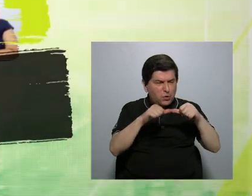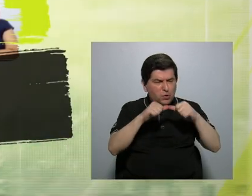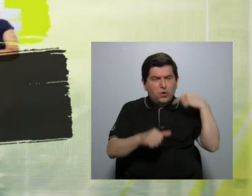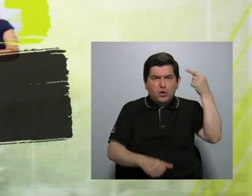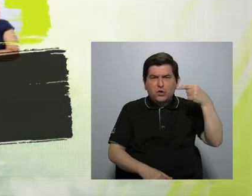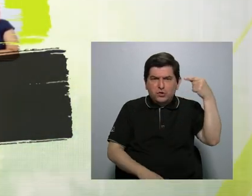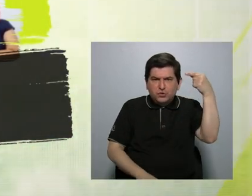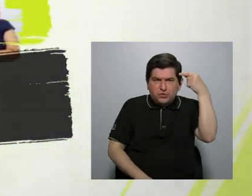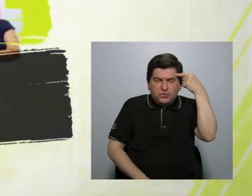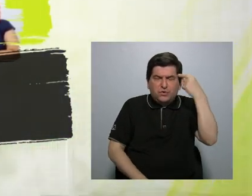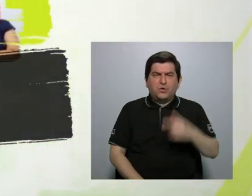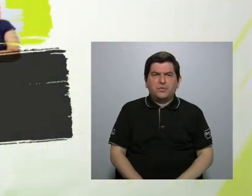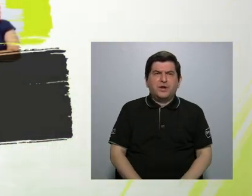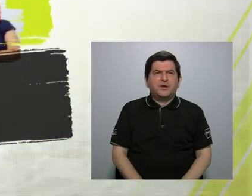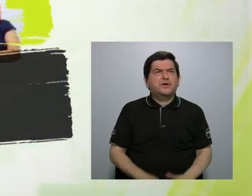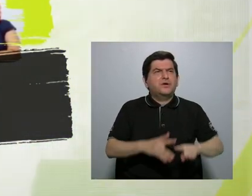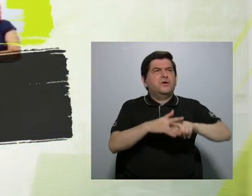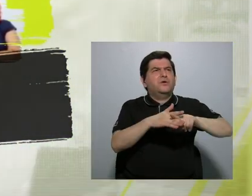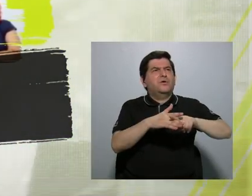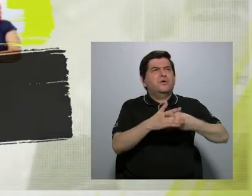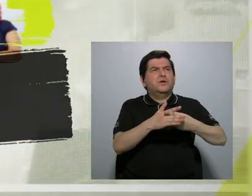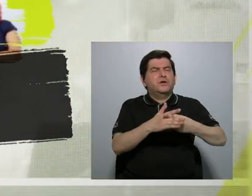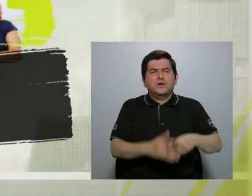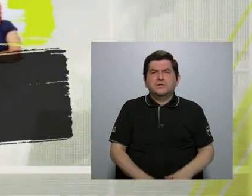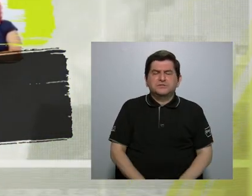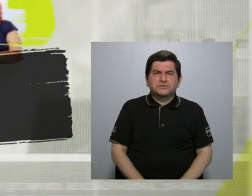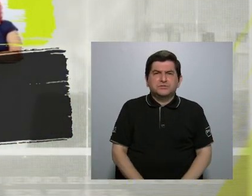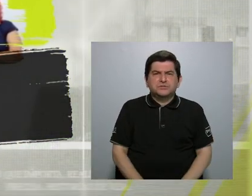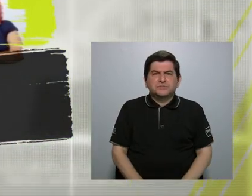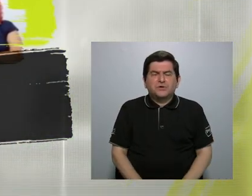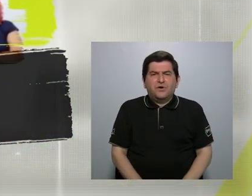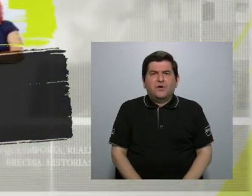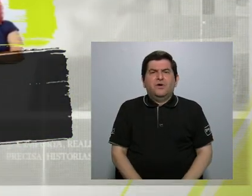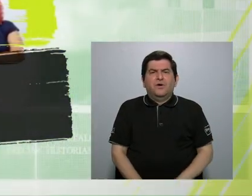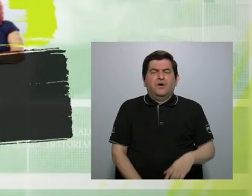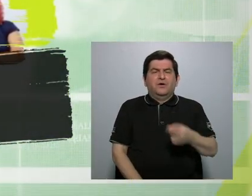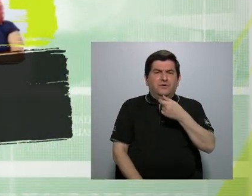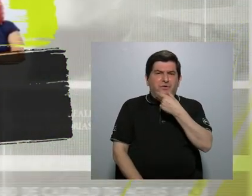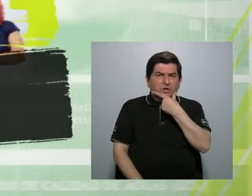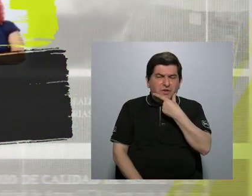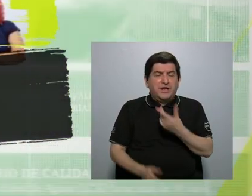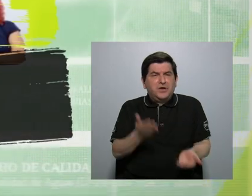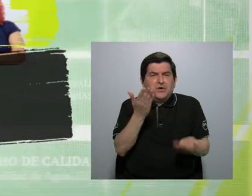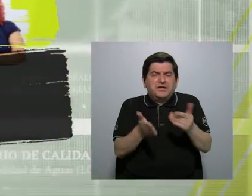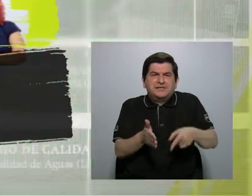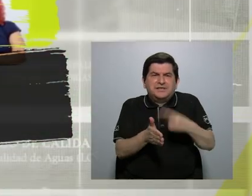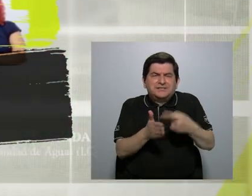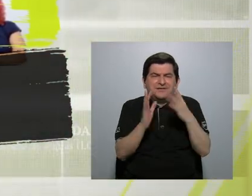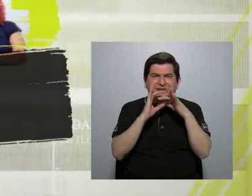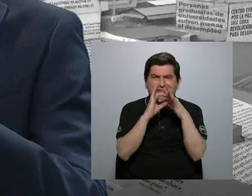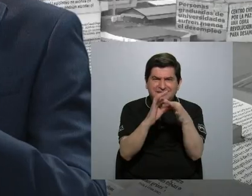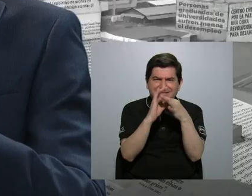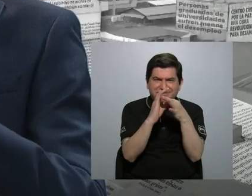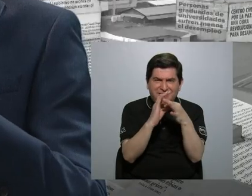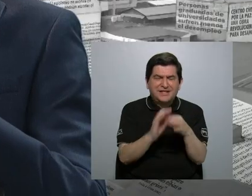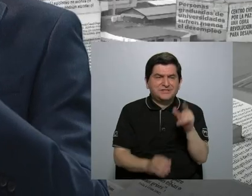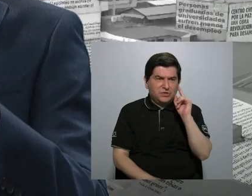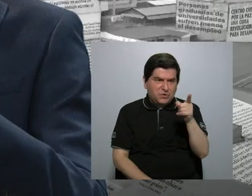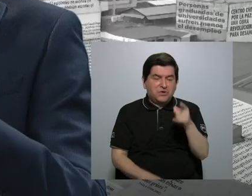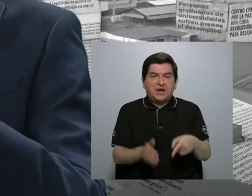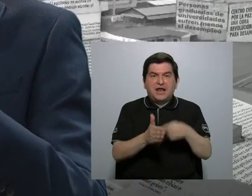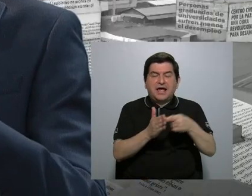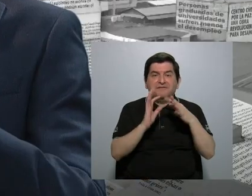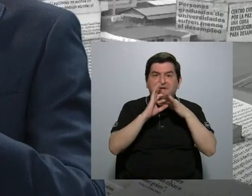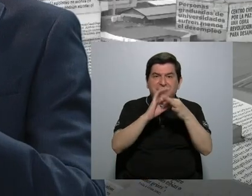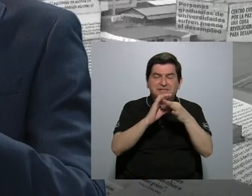el gobierno de la administración, del inicio del gobierno de la administración de don Rodrigo, en donde a veces es tal vez la relación con don Rodrigo, a veces